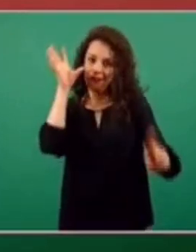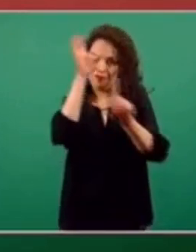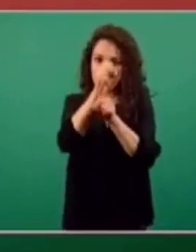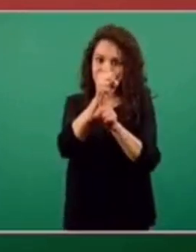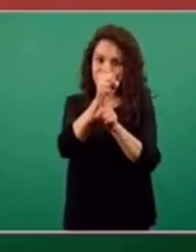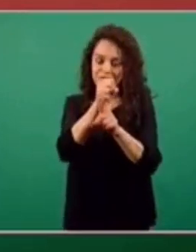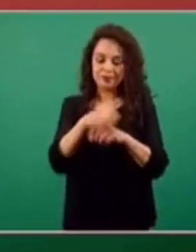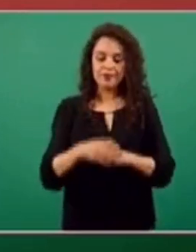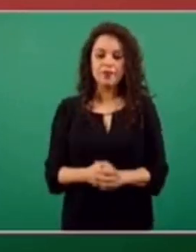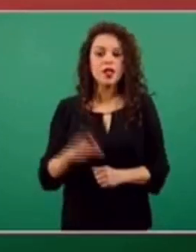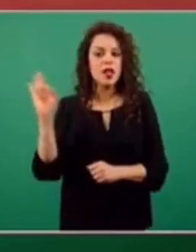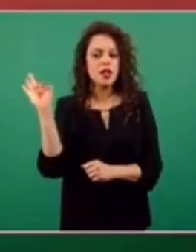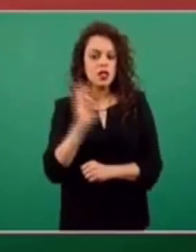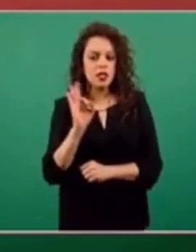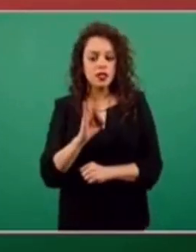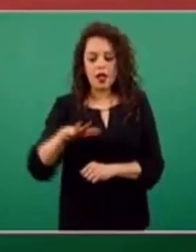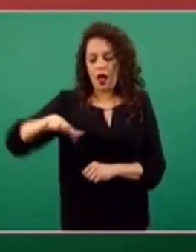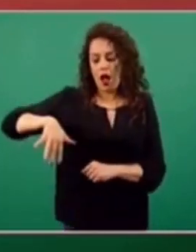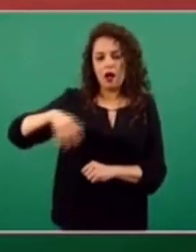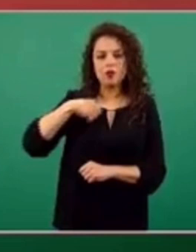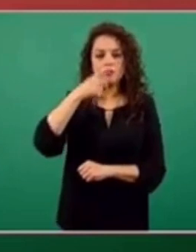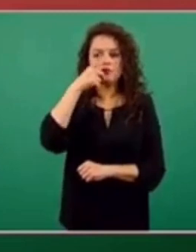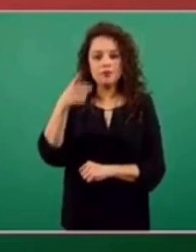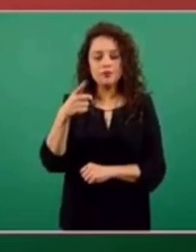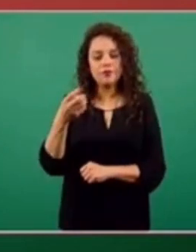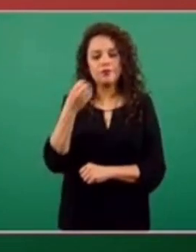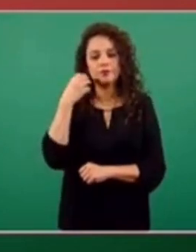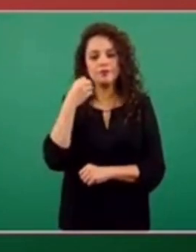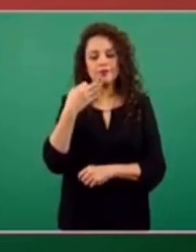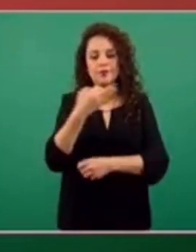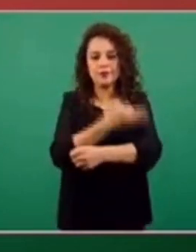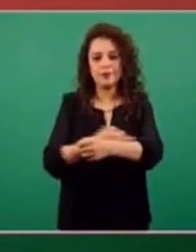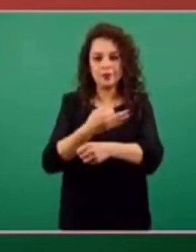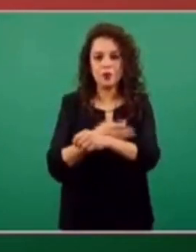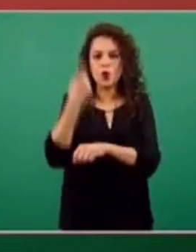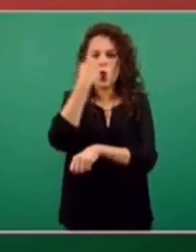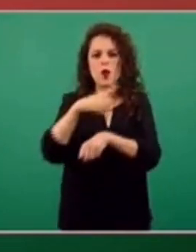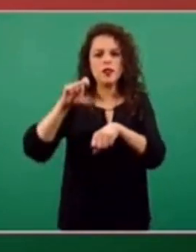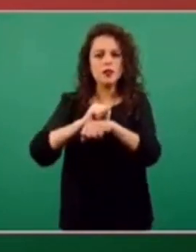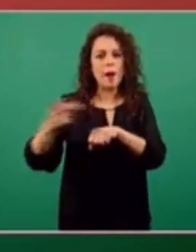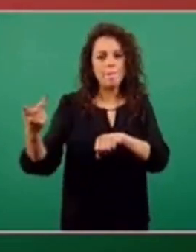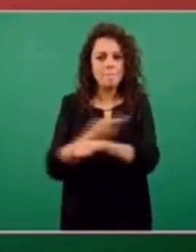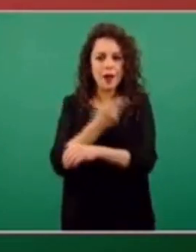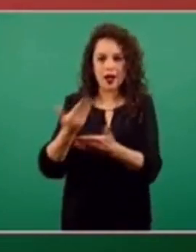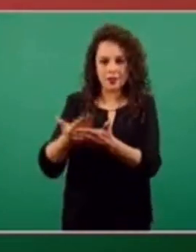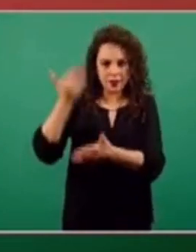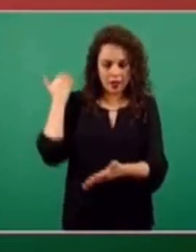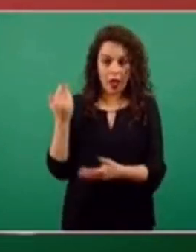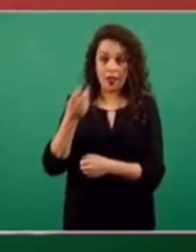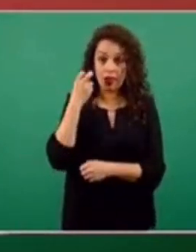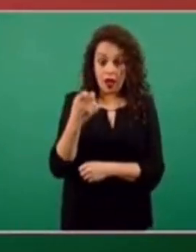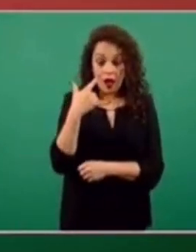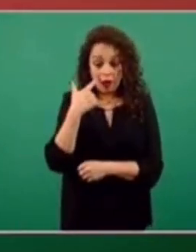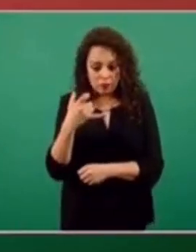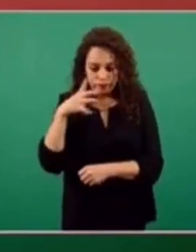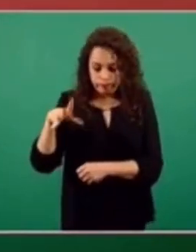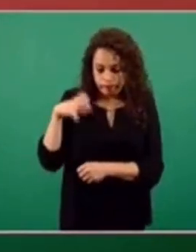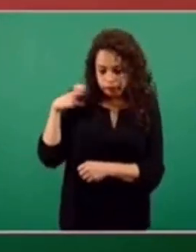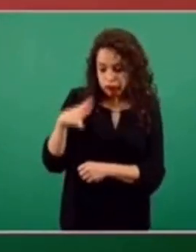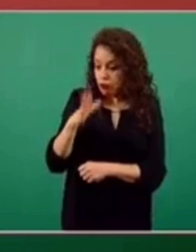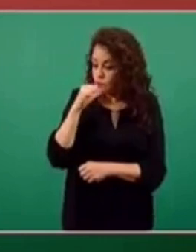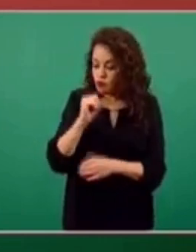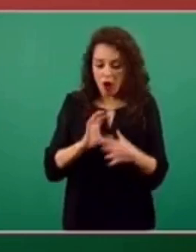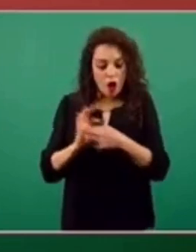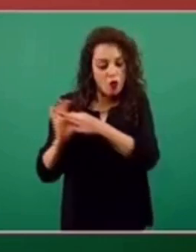en un momento dado, como yo comentaba en las conferencias pertinentes de la semana pasada, estos esfuerzos no fueran coordinados,